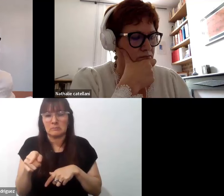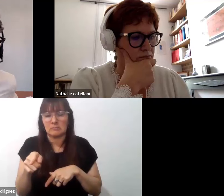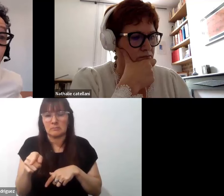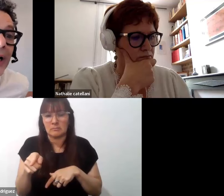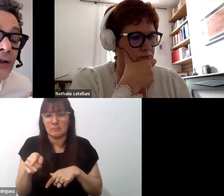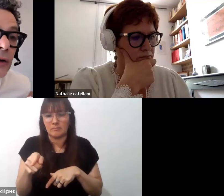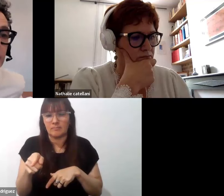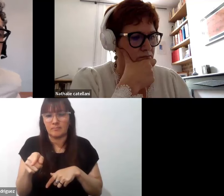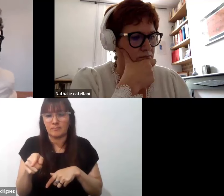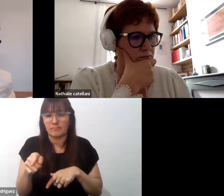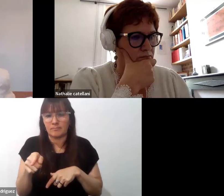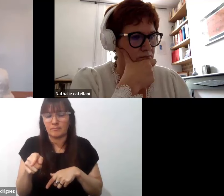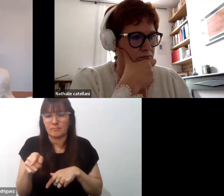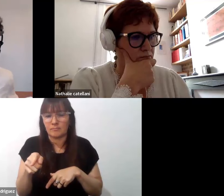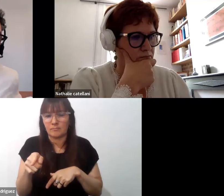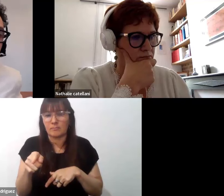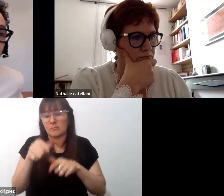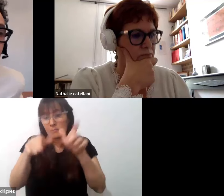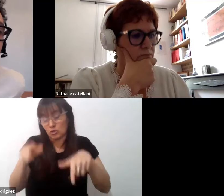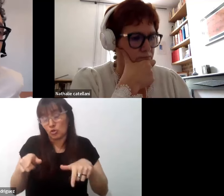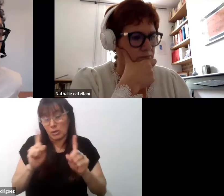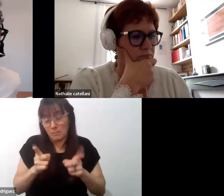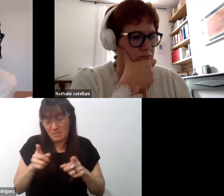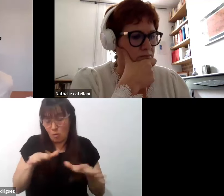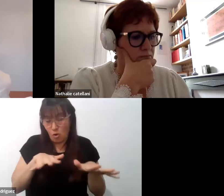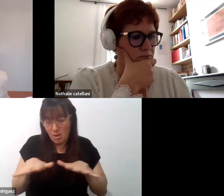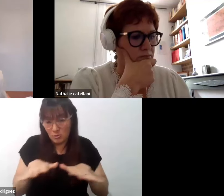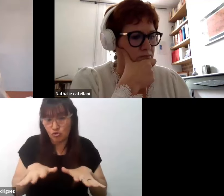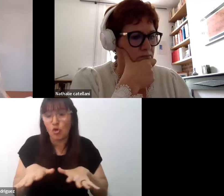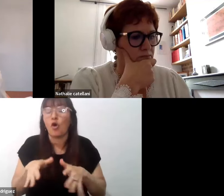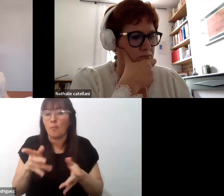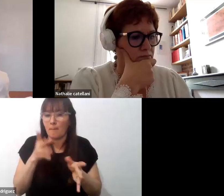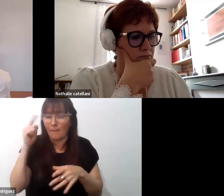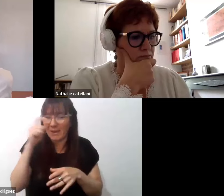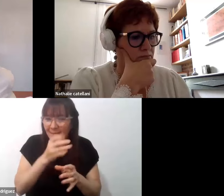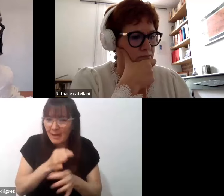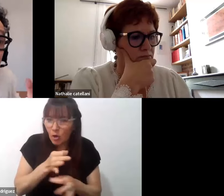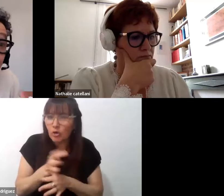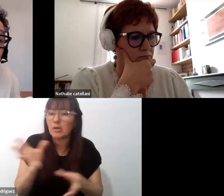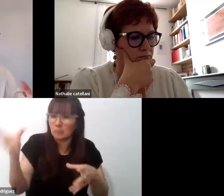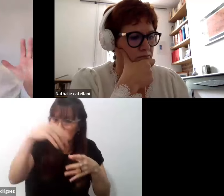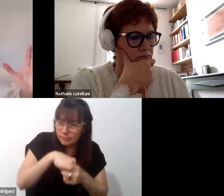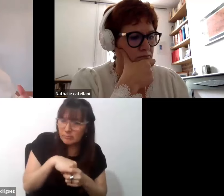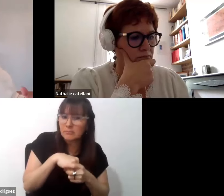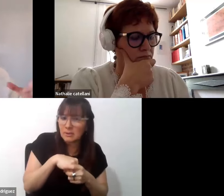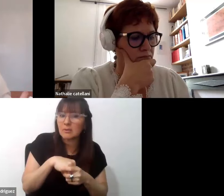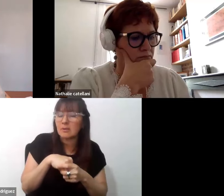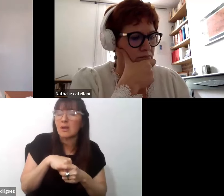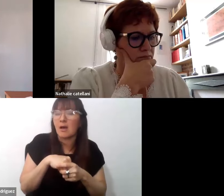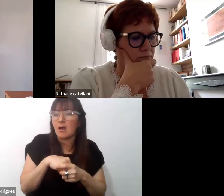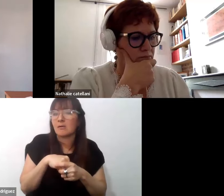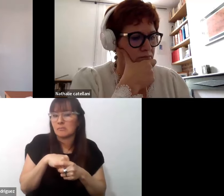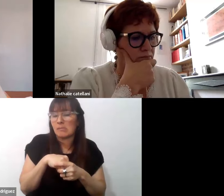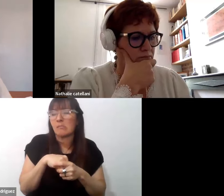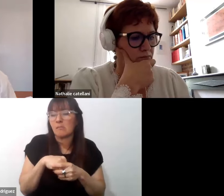sujetos de la acción, en este caso a los sujetos de la acción pedagógica, en tramos o momentos de un